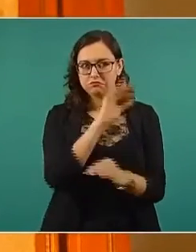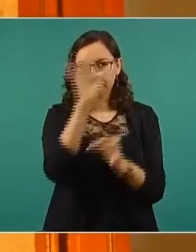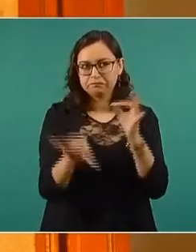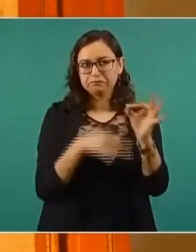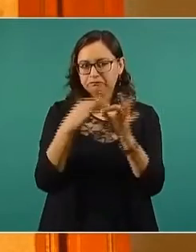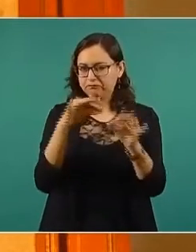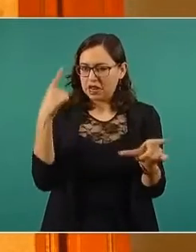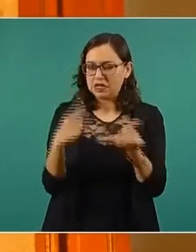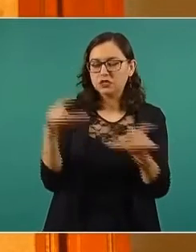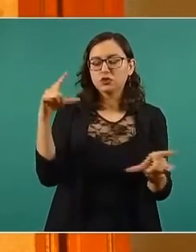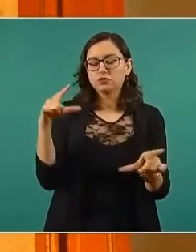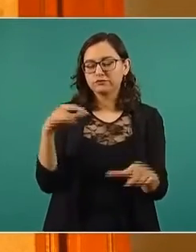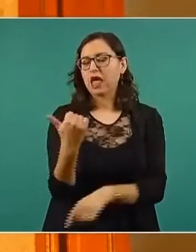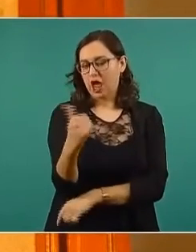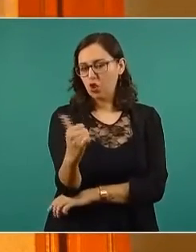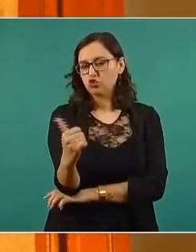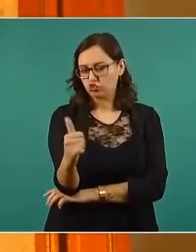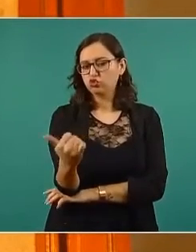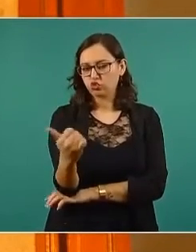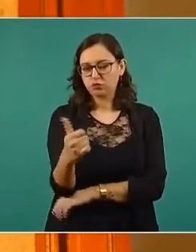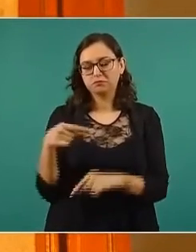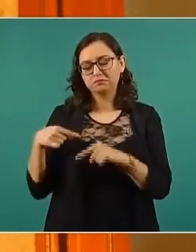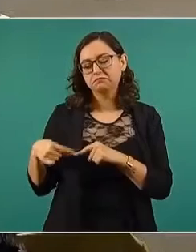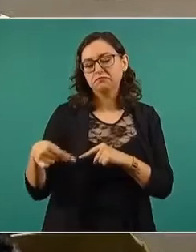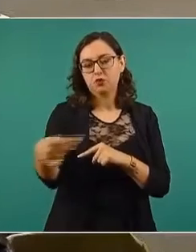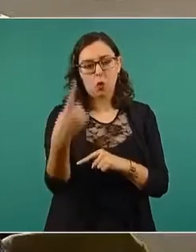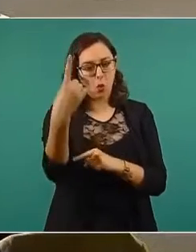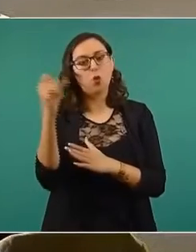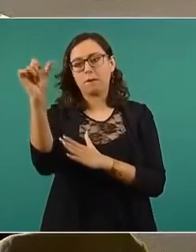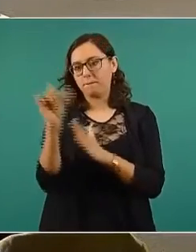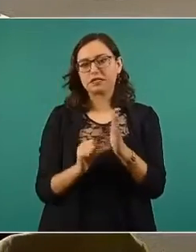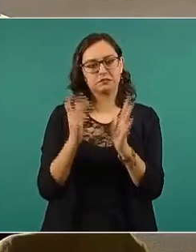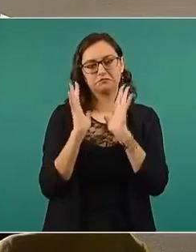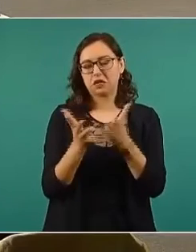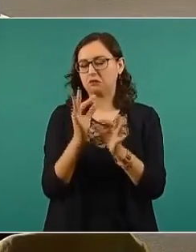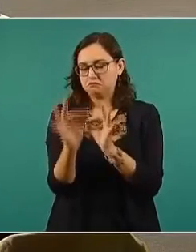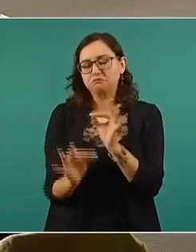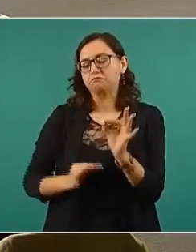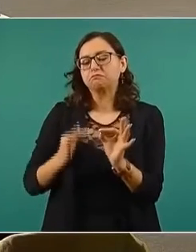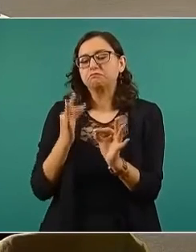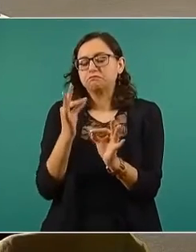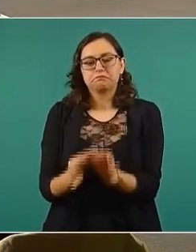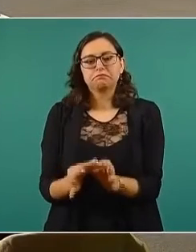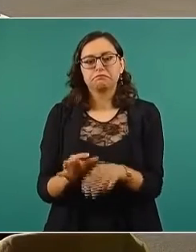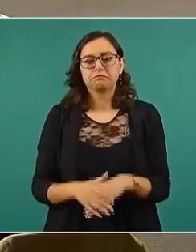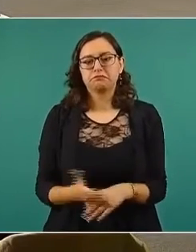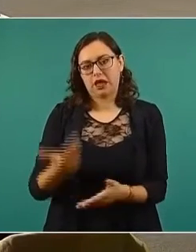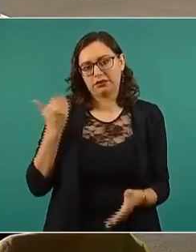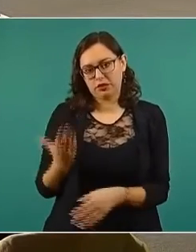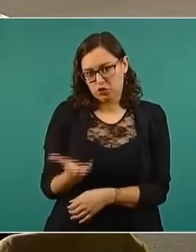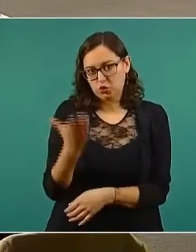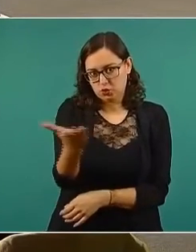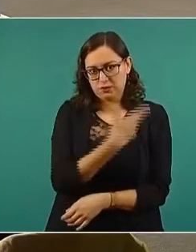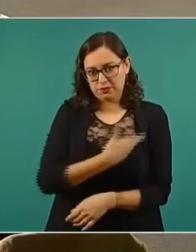que, pues, aproximadamente en un mes acabaríamos con toda la frontera, señor presidente, de acuerdo a lo que usted nos